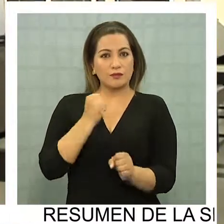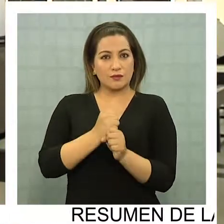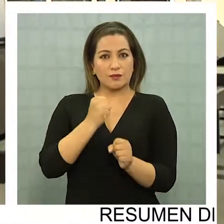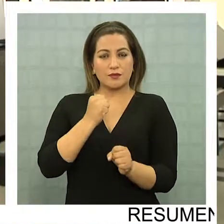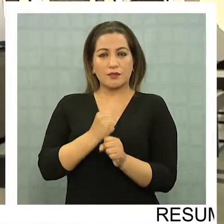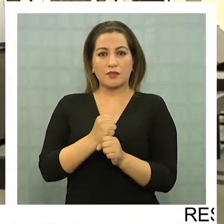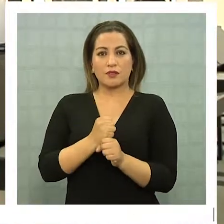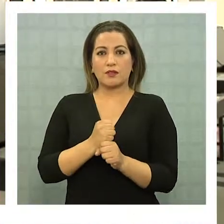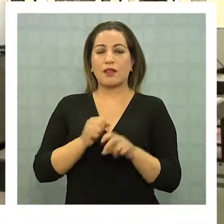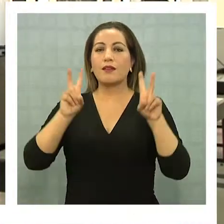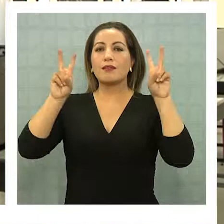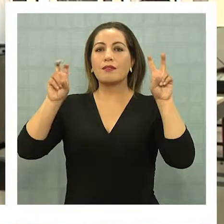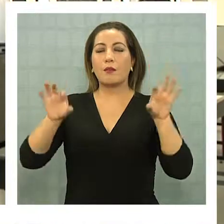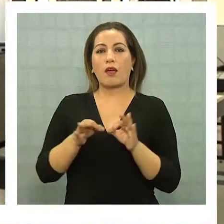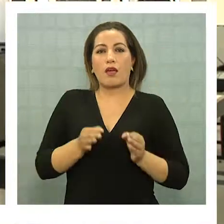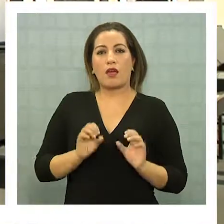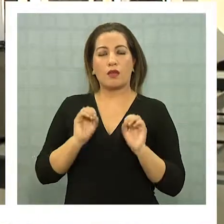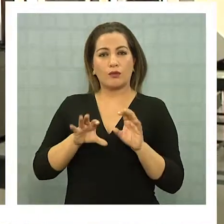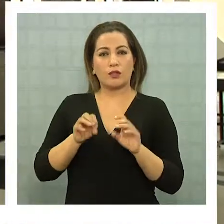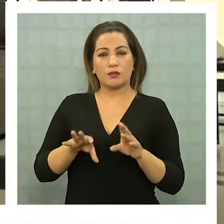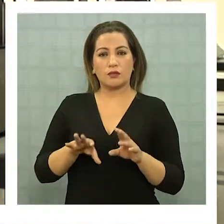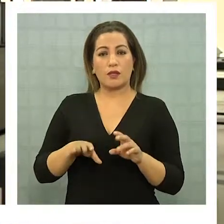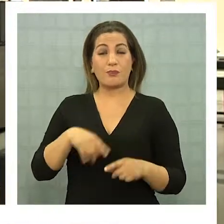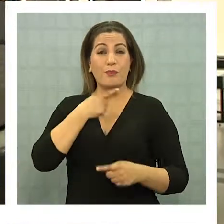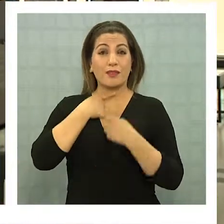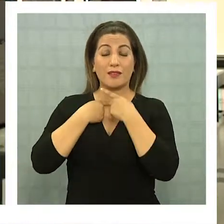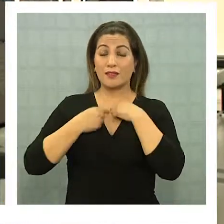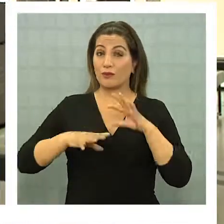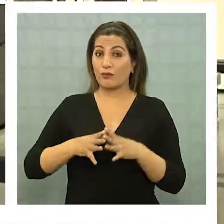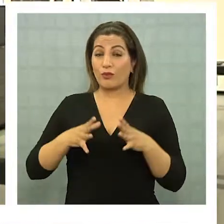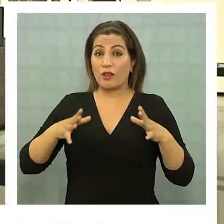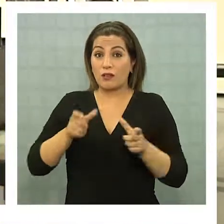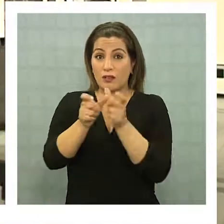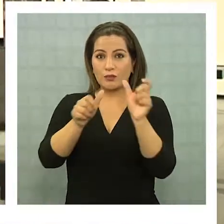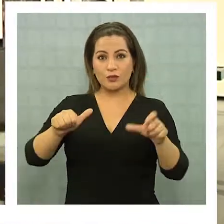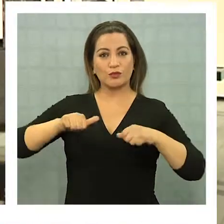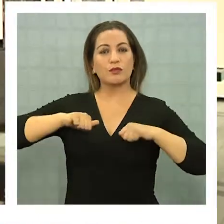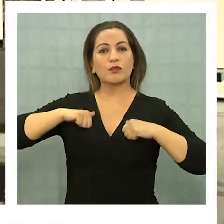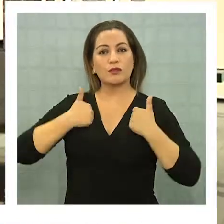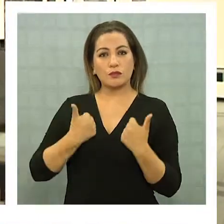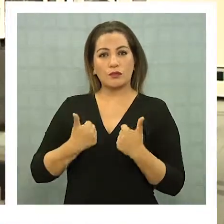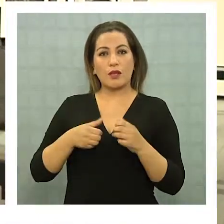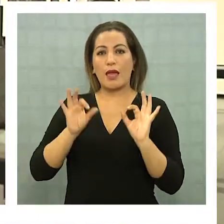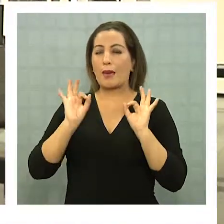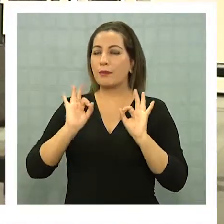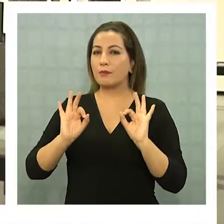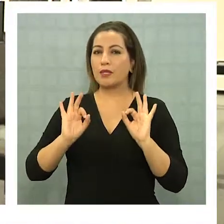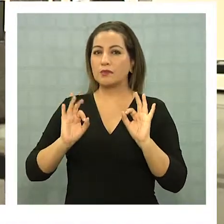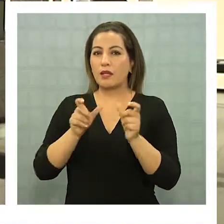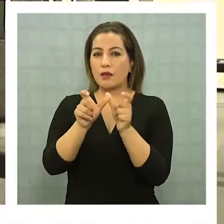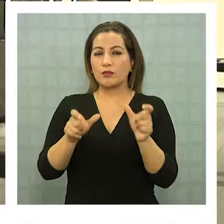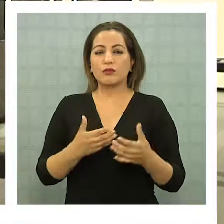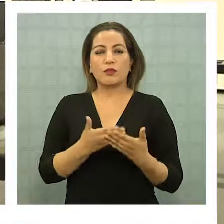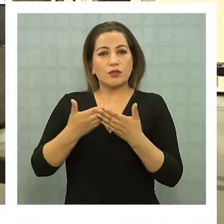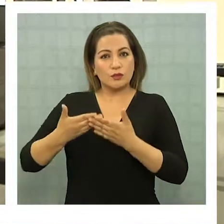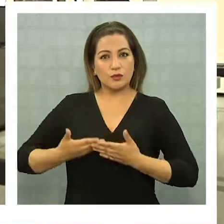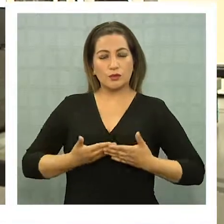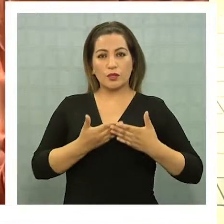la parte educativa. Me interesa mucho que los jóvenes, especialmente los estudiantes,